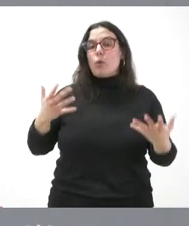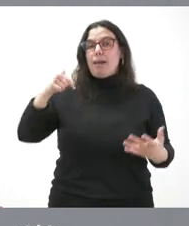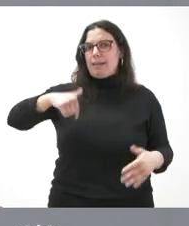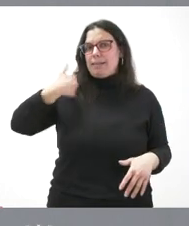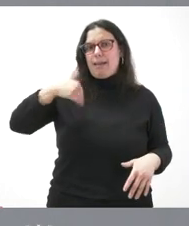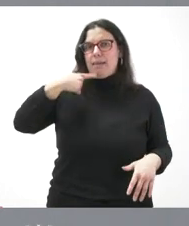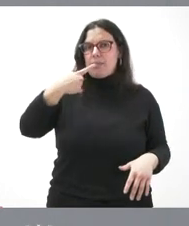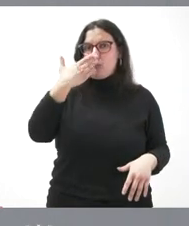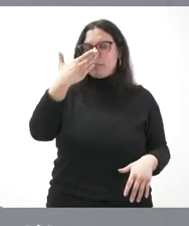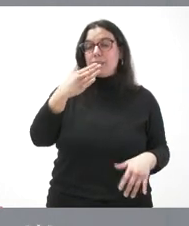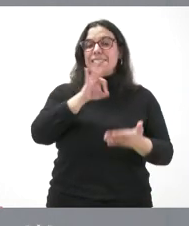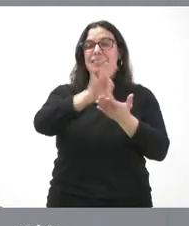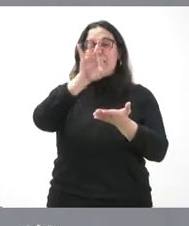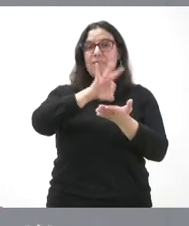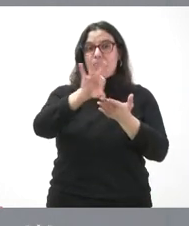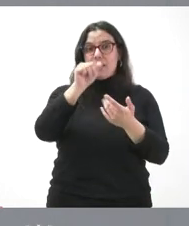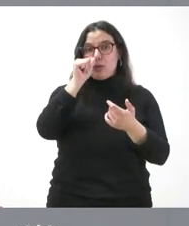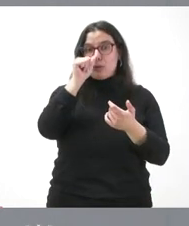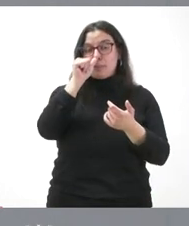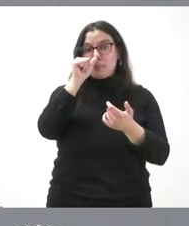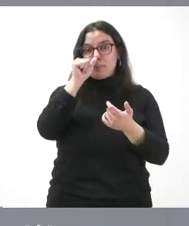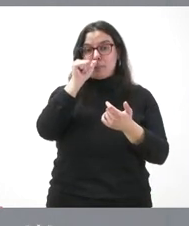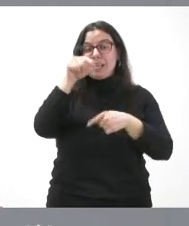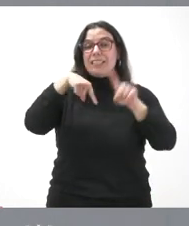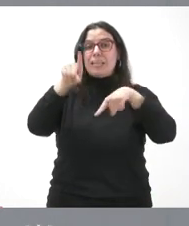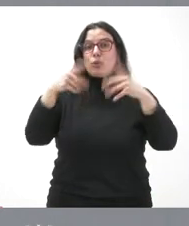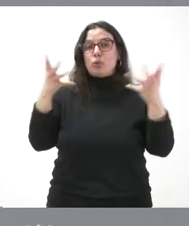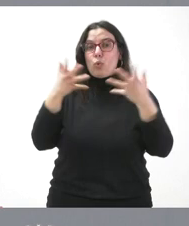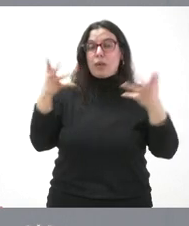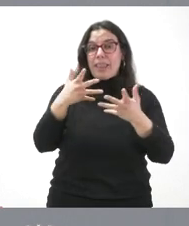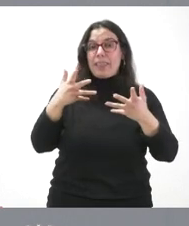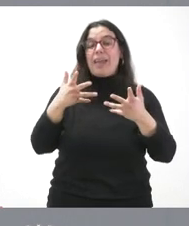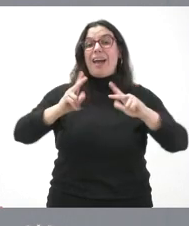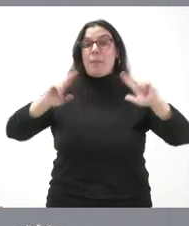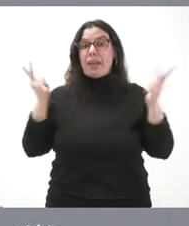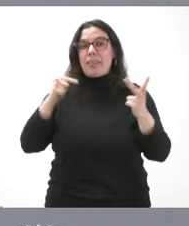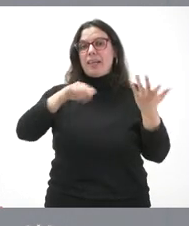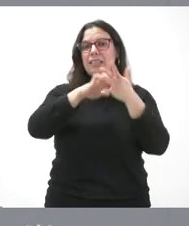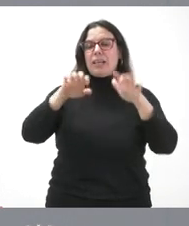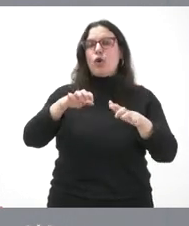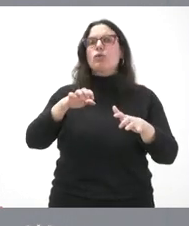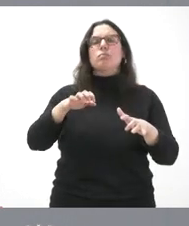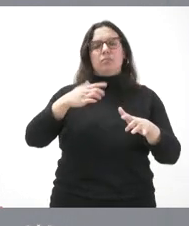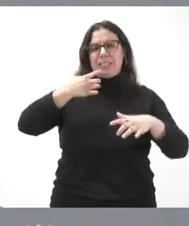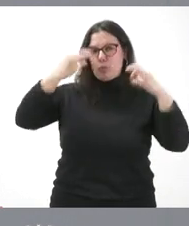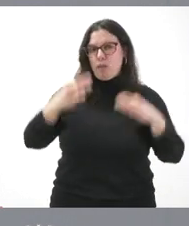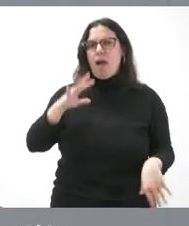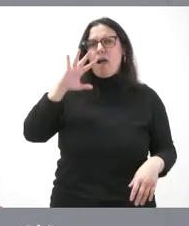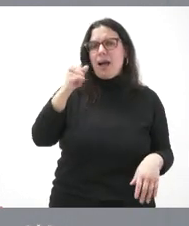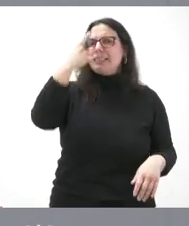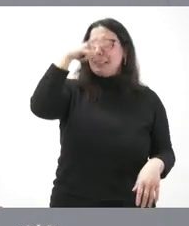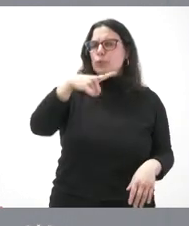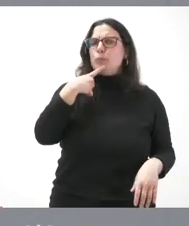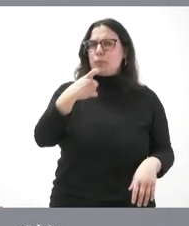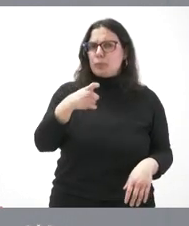que los servicios de transporte de urgencia y emergencia en Castilla y León están garantizados por la Junta de Castilla y León, sabemos de las dificultades.